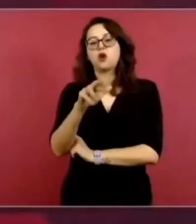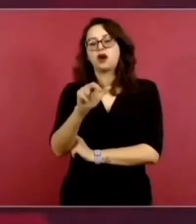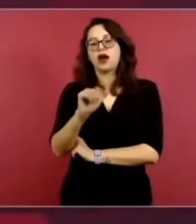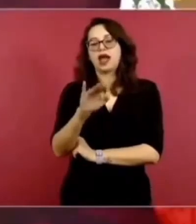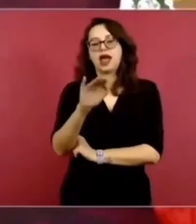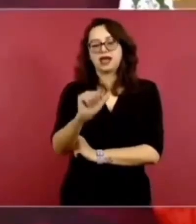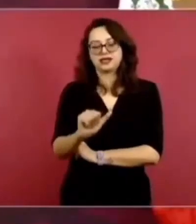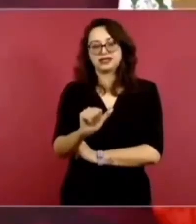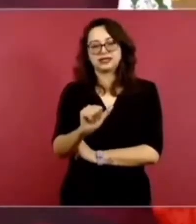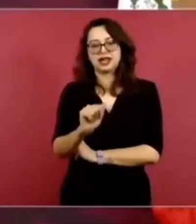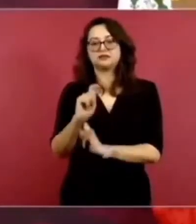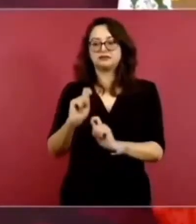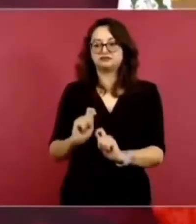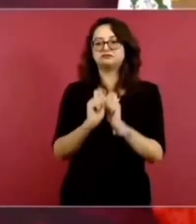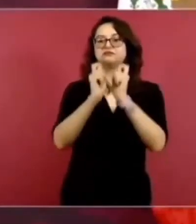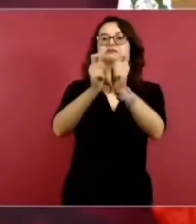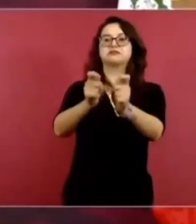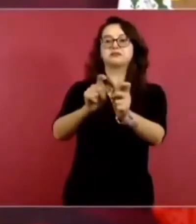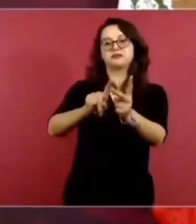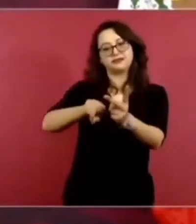propuesto por Diego